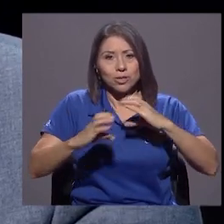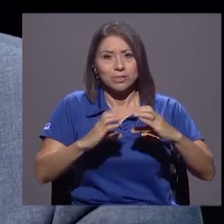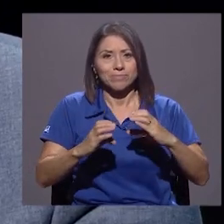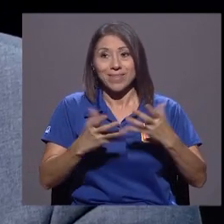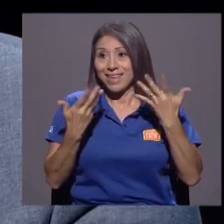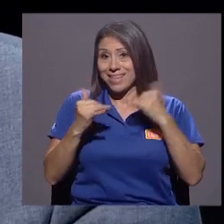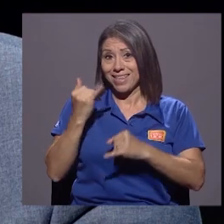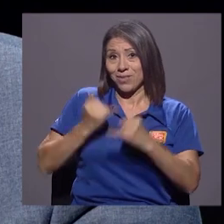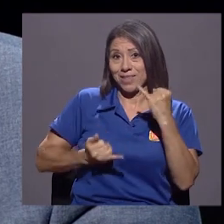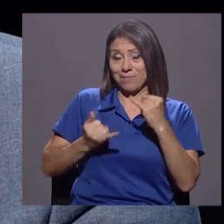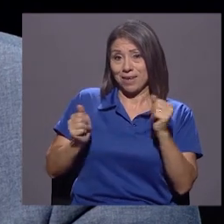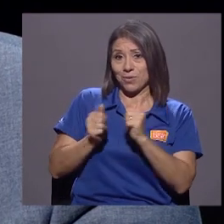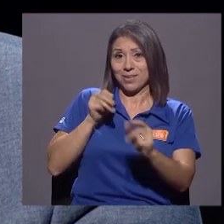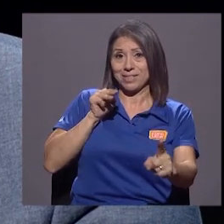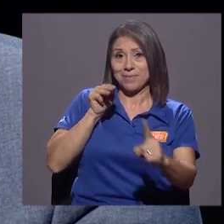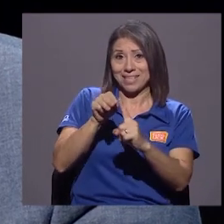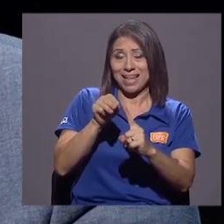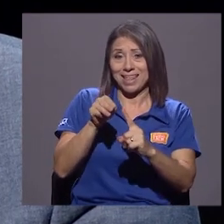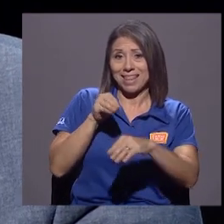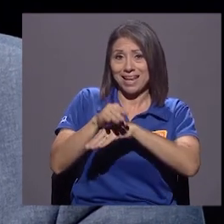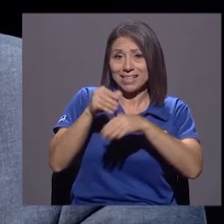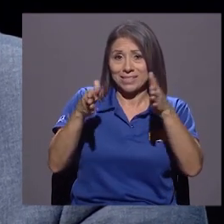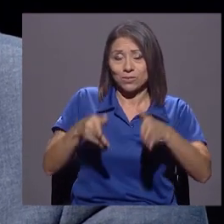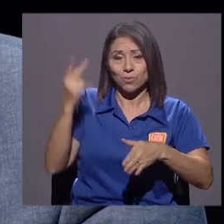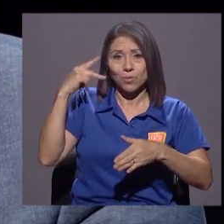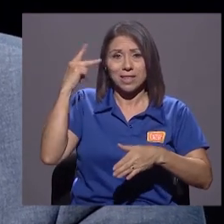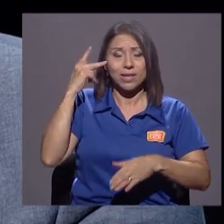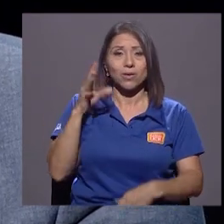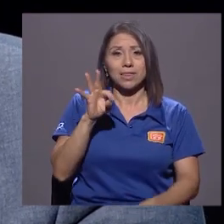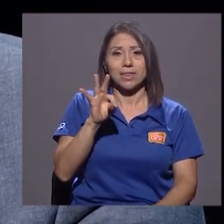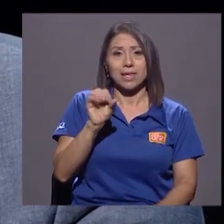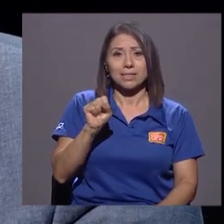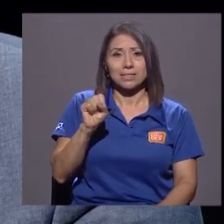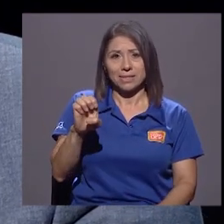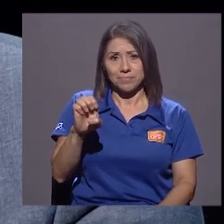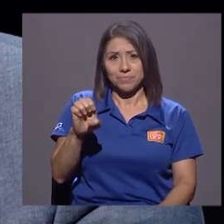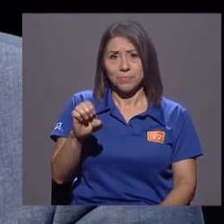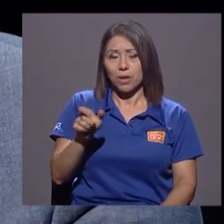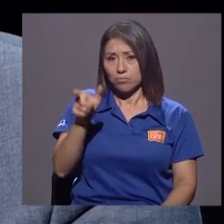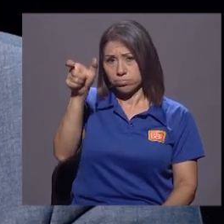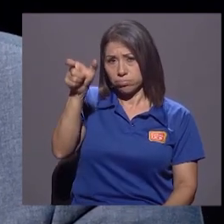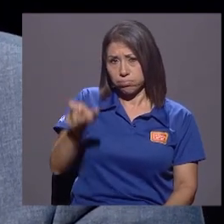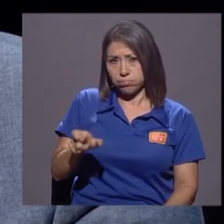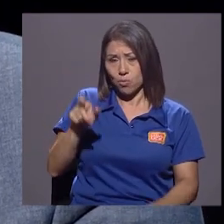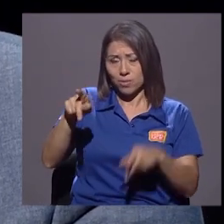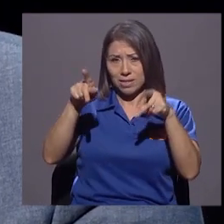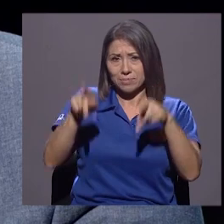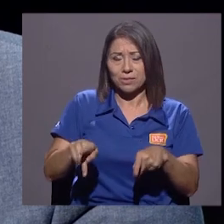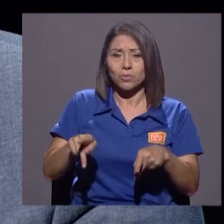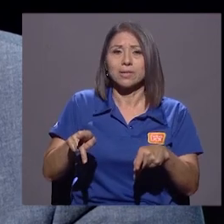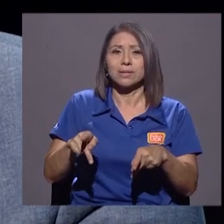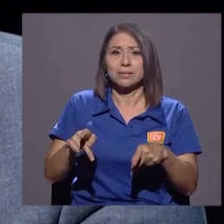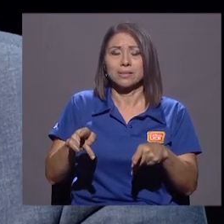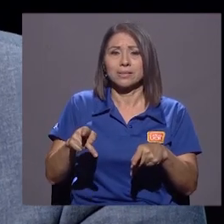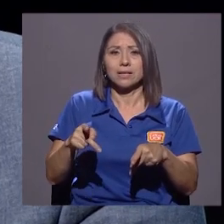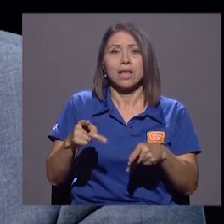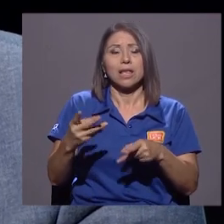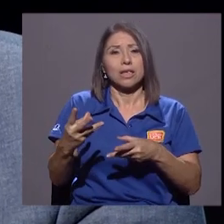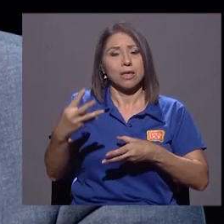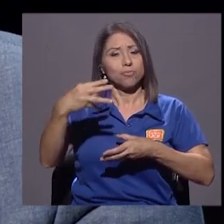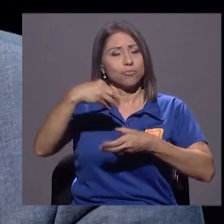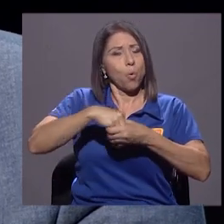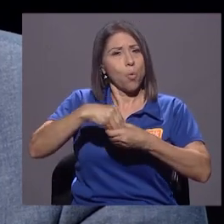político del Tribunal Supremo de Elecciones, quien considero una de las personas en este país que son parte del tanque de